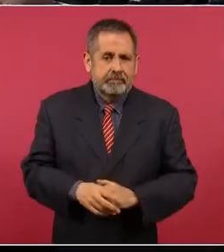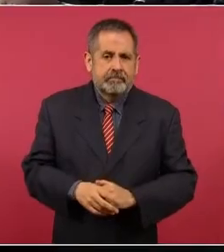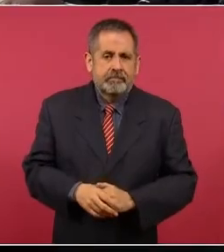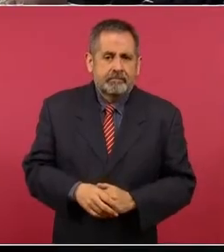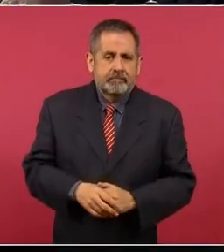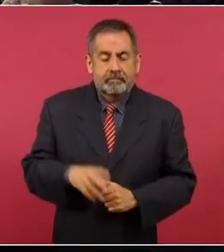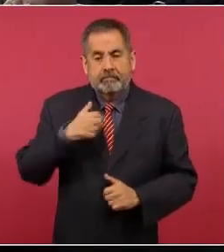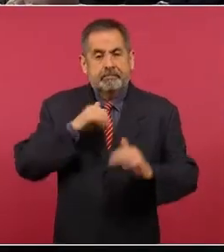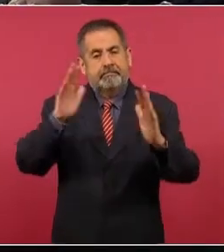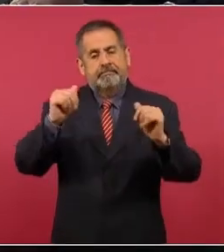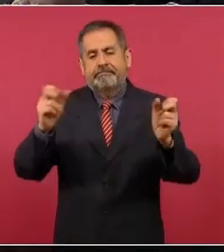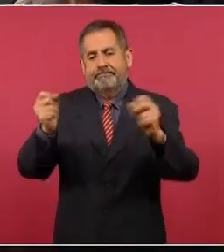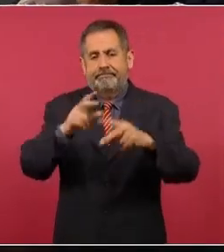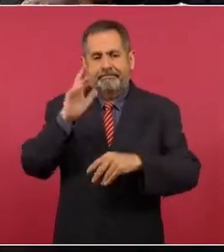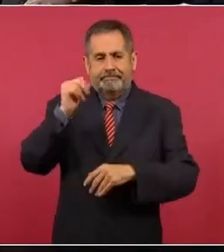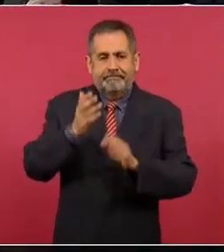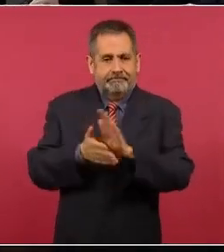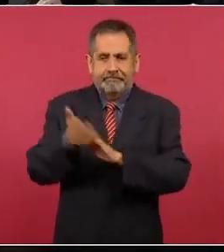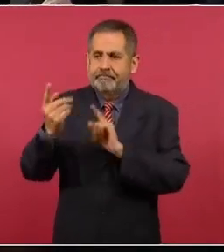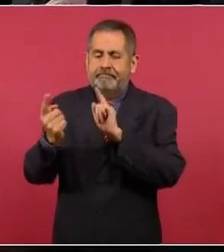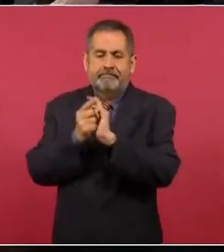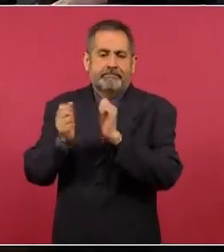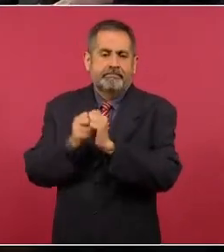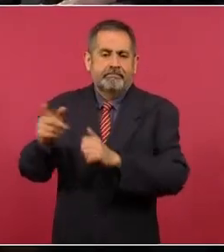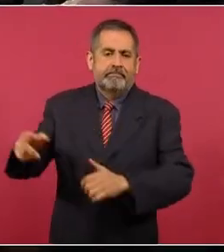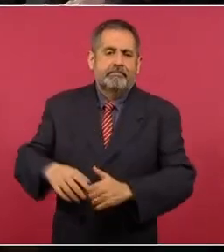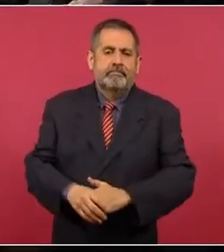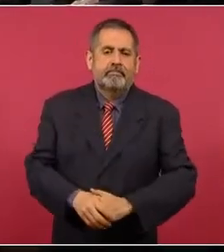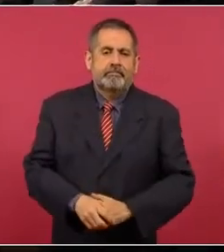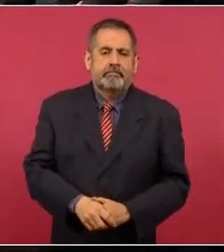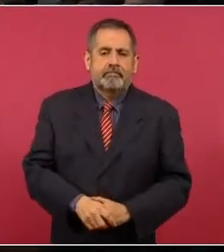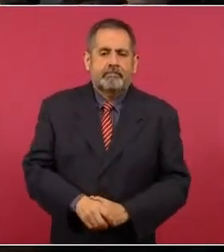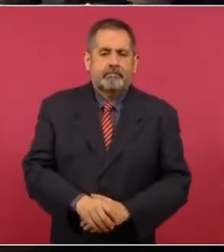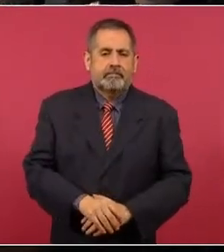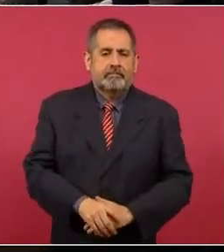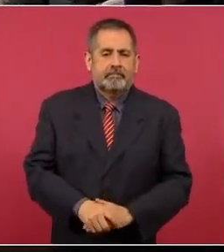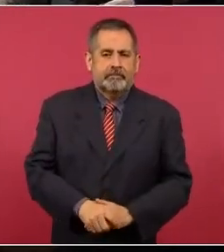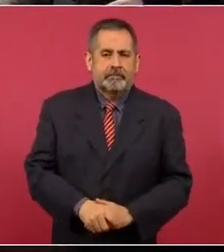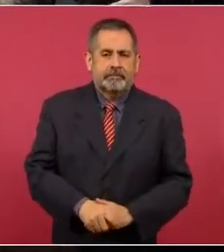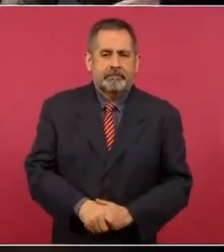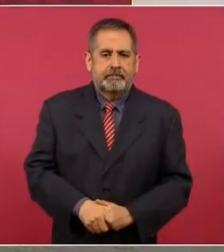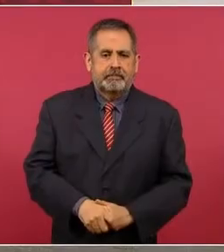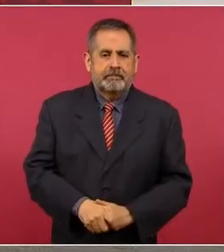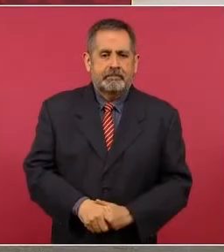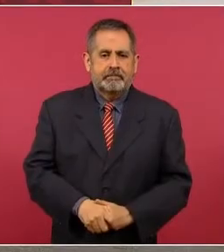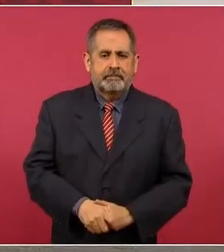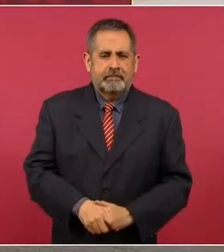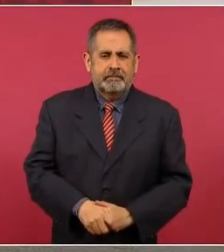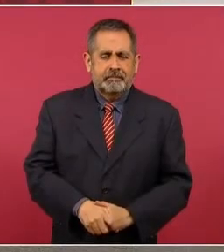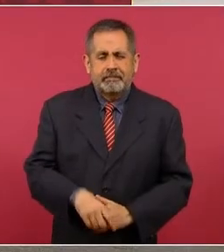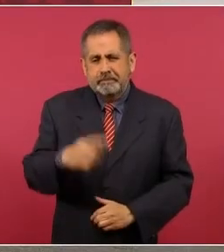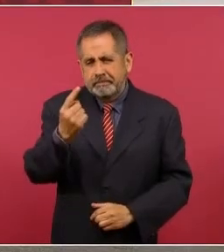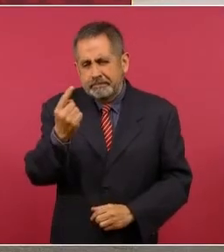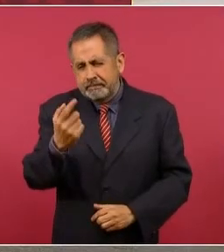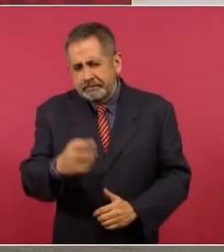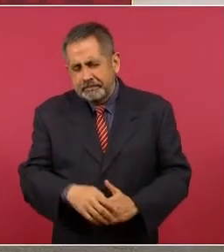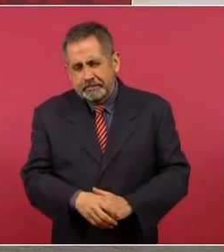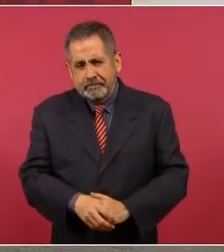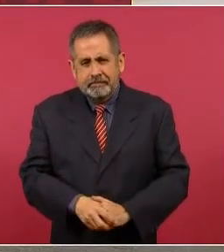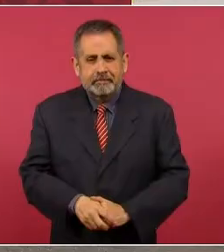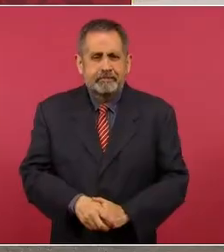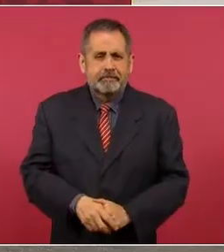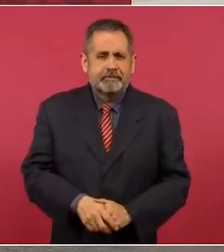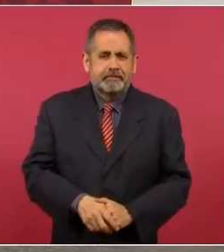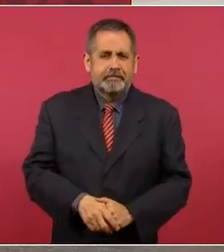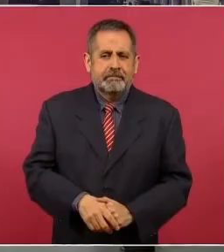Ahora sí ya nos vamos a recibir. ¿Cuál su plan para combatir la violencia contra las mujeres? ¿Cómo? ¿Cuál es su plan para combatir